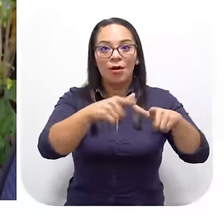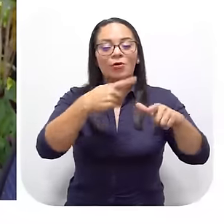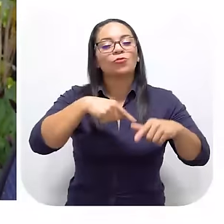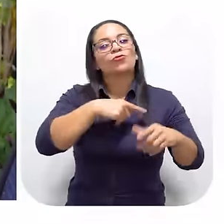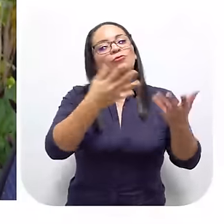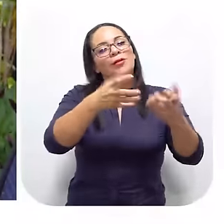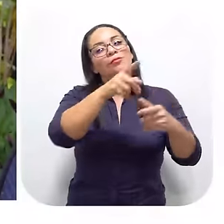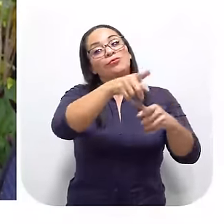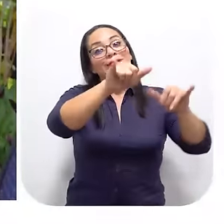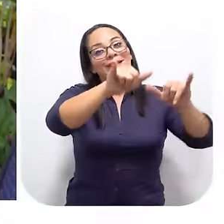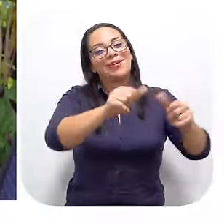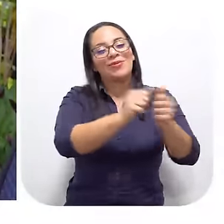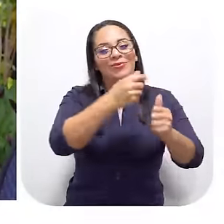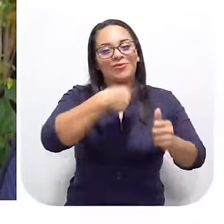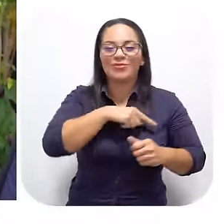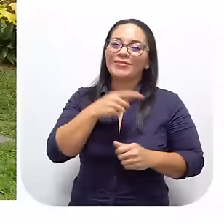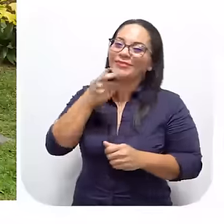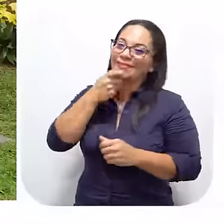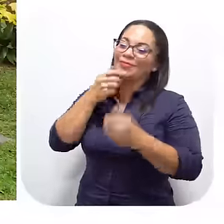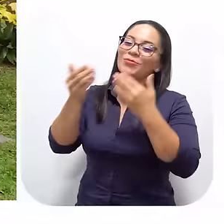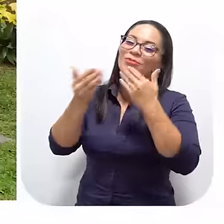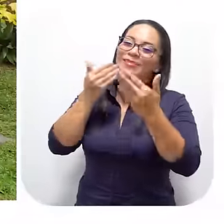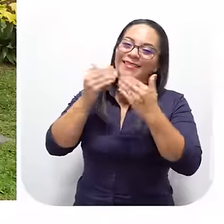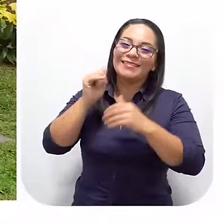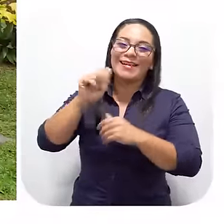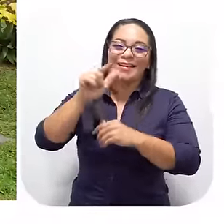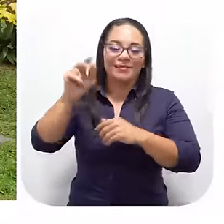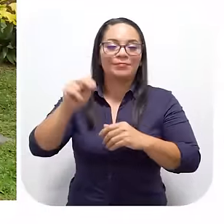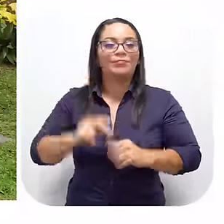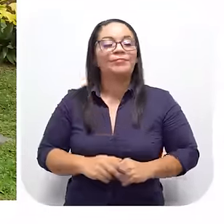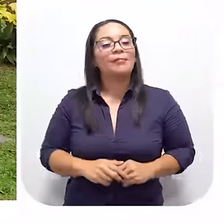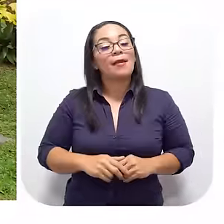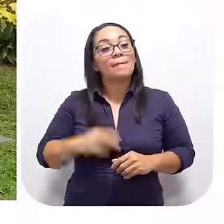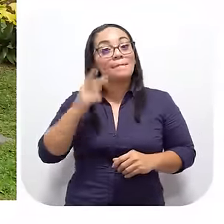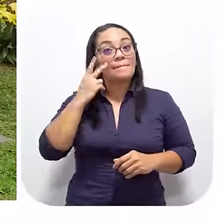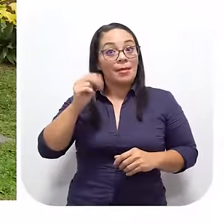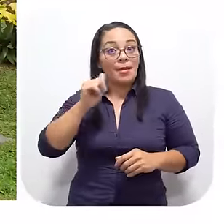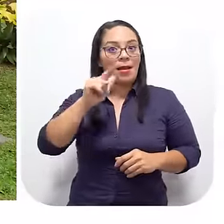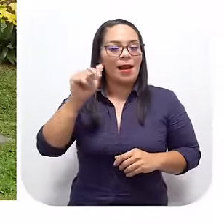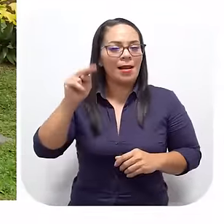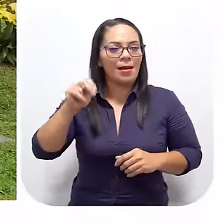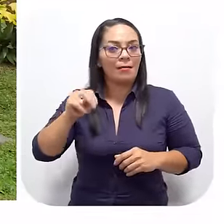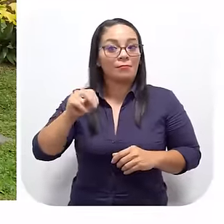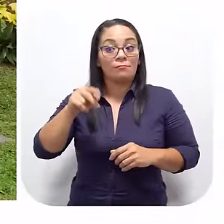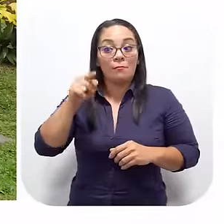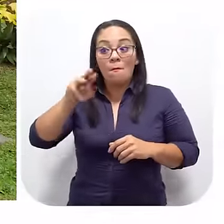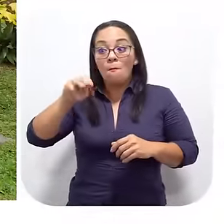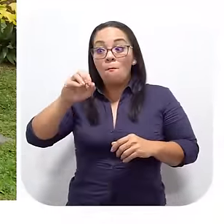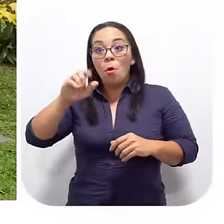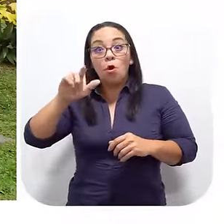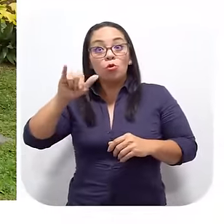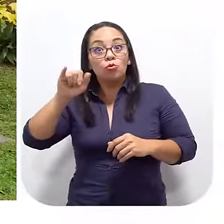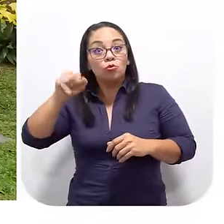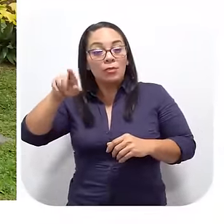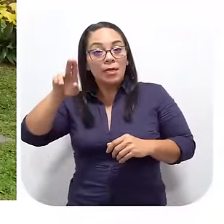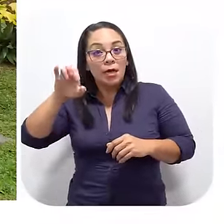queremos Y queremos también Que se quede allá con nosotros Muchas gracias Don Alan Pero vea Don Alan Ser molusquero No es